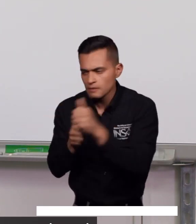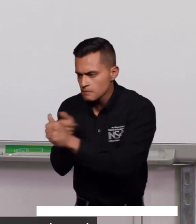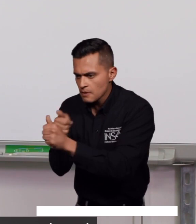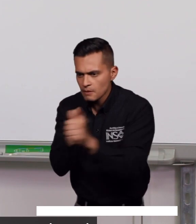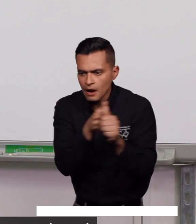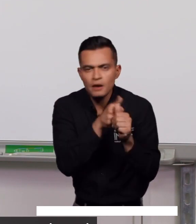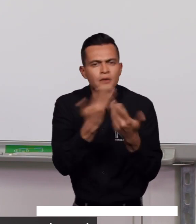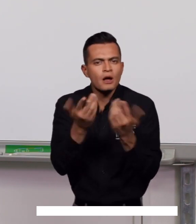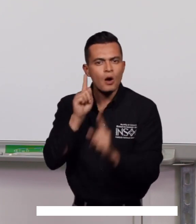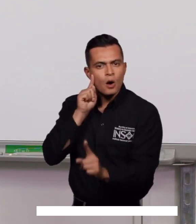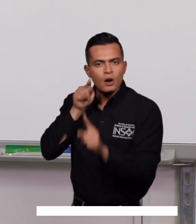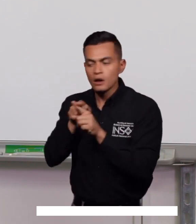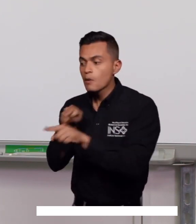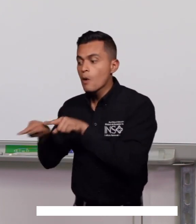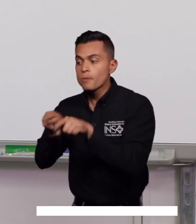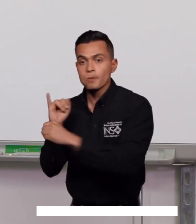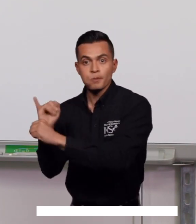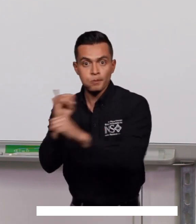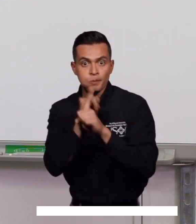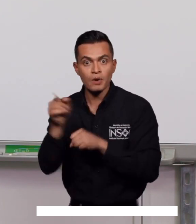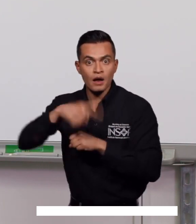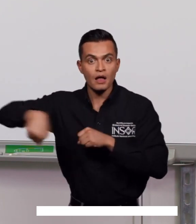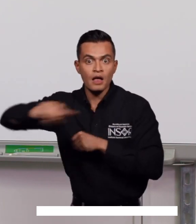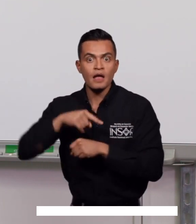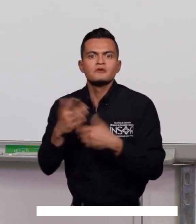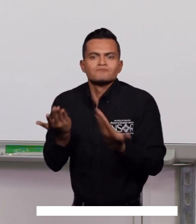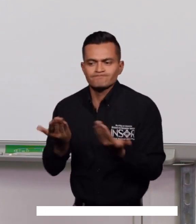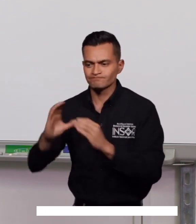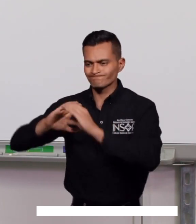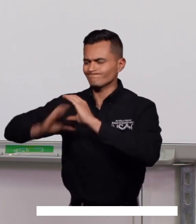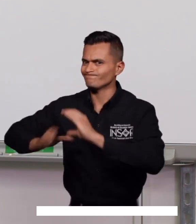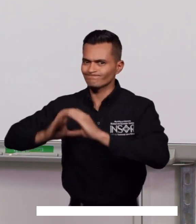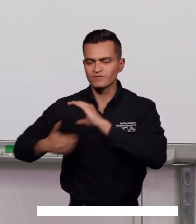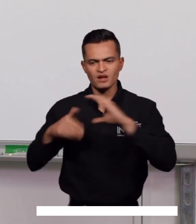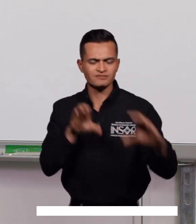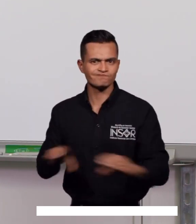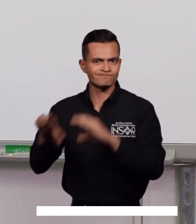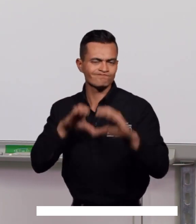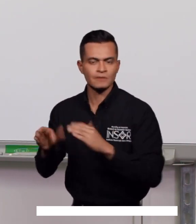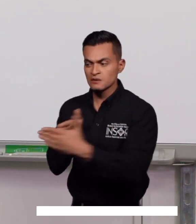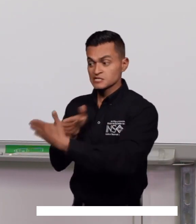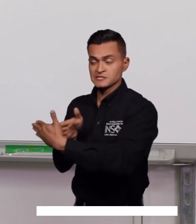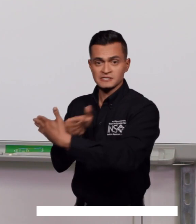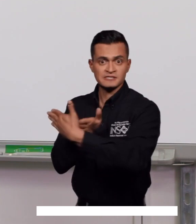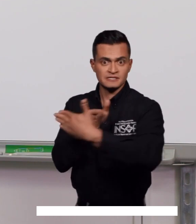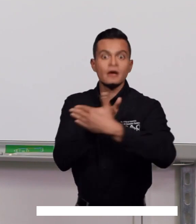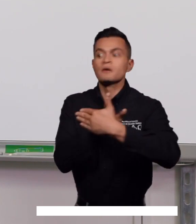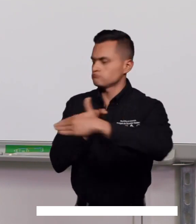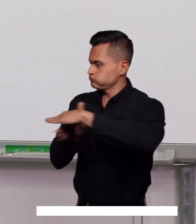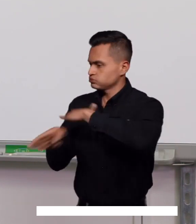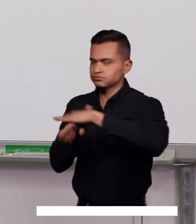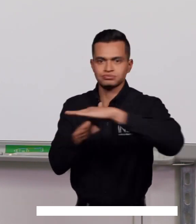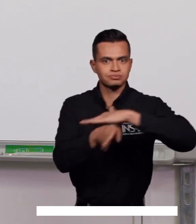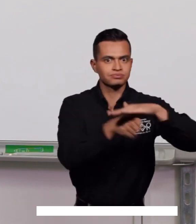buscamos que las instituciones eliminen sus barreras actitudinales y comunicativas de tal manera que en cinco entornos de